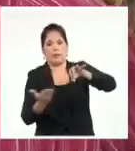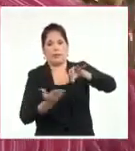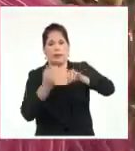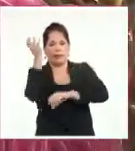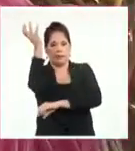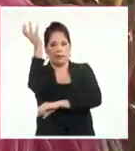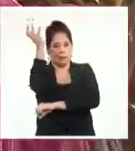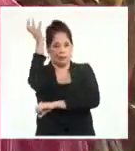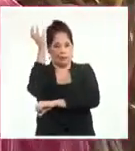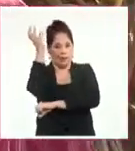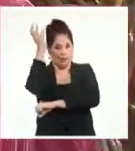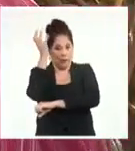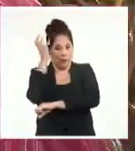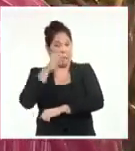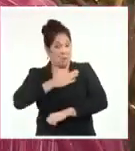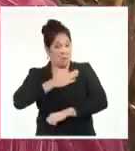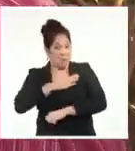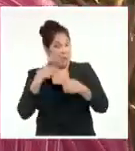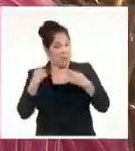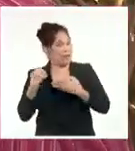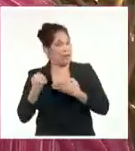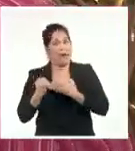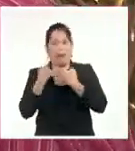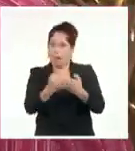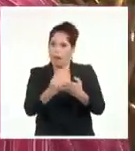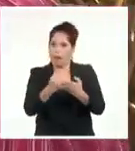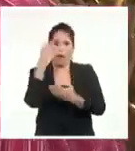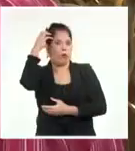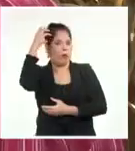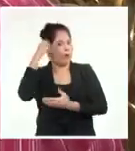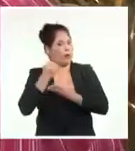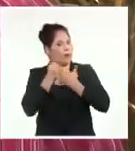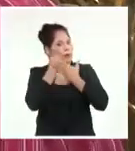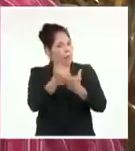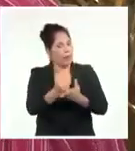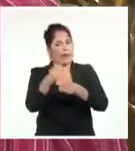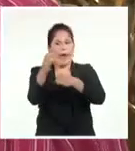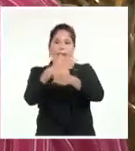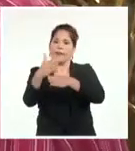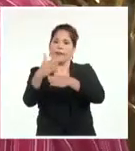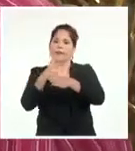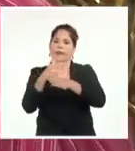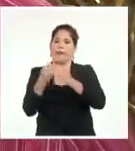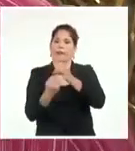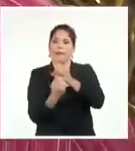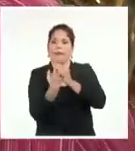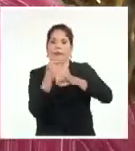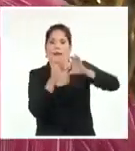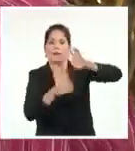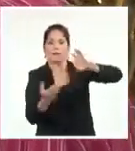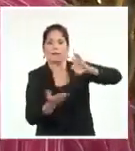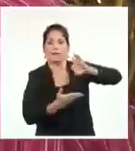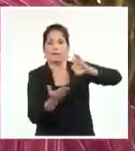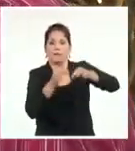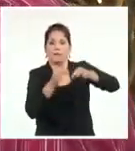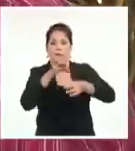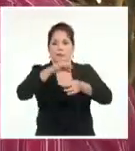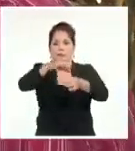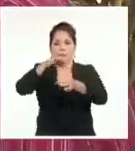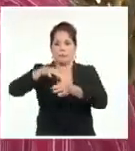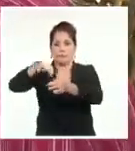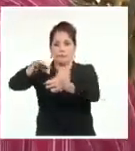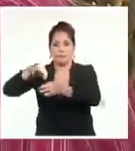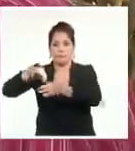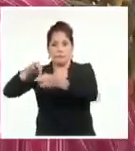Que por supuesto tiene que estar apoyado por variedades de ciclos largos, plantaciones que permitan que esos